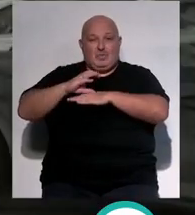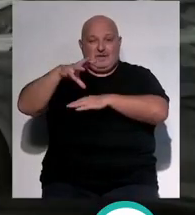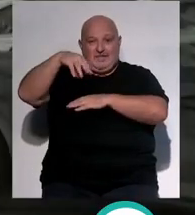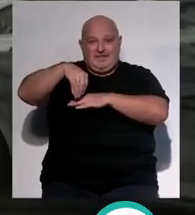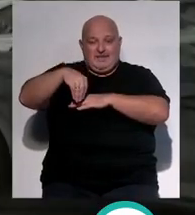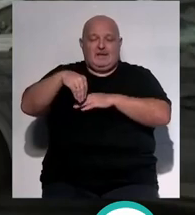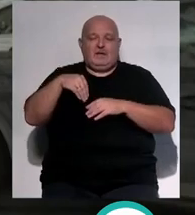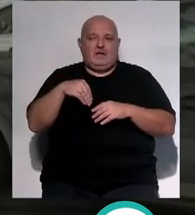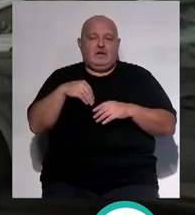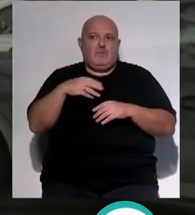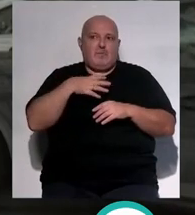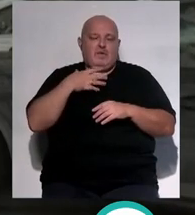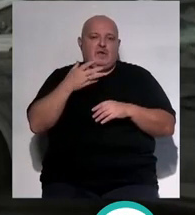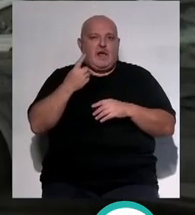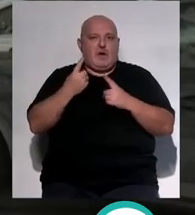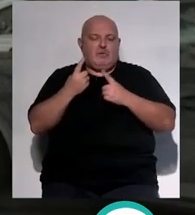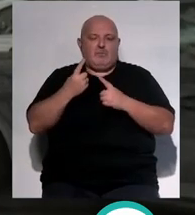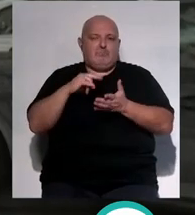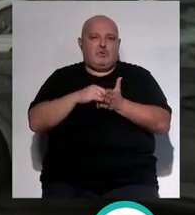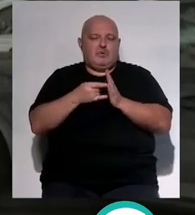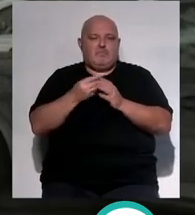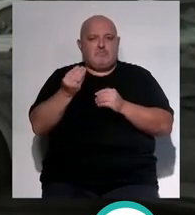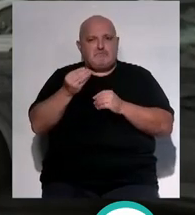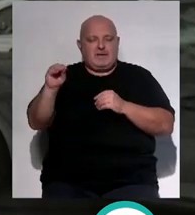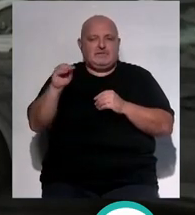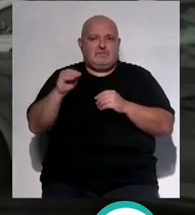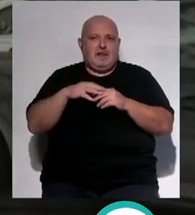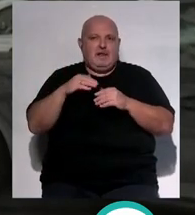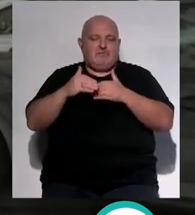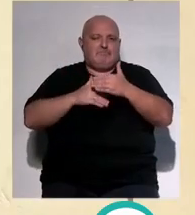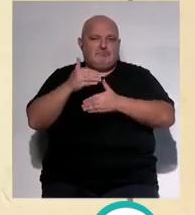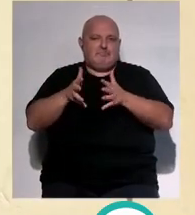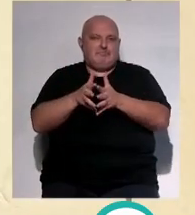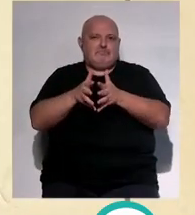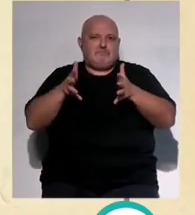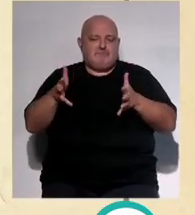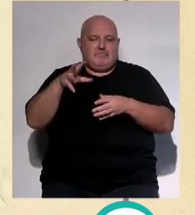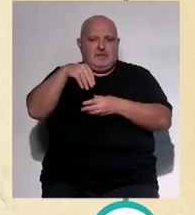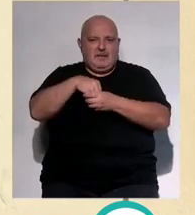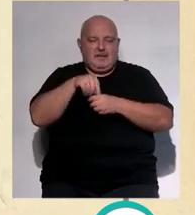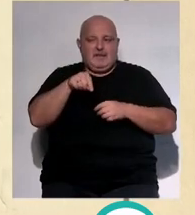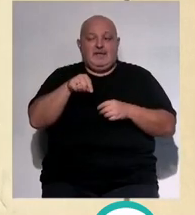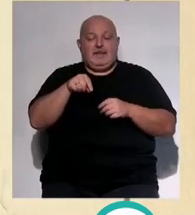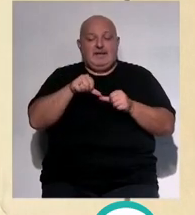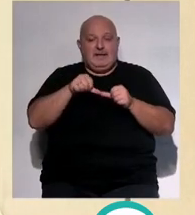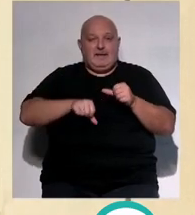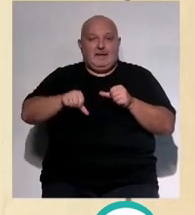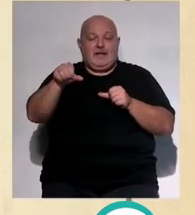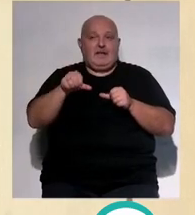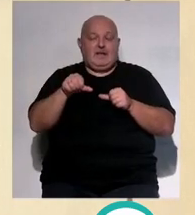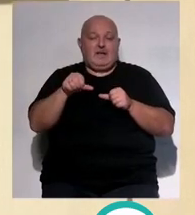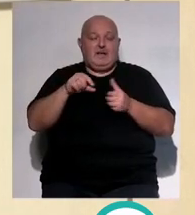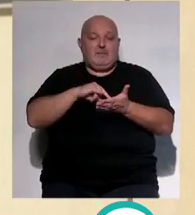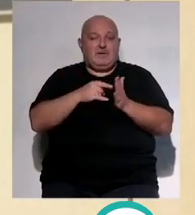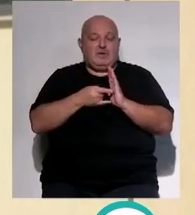son los que van a determinar un poco el proyecto arquitectónico definitivo que vamos a desarrollar dentro de la policlínica de ahí que a diferencia